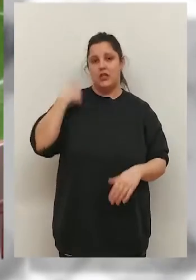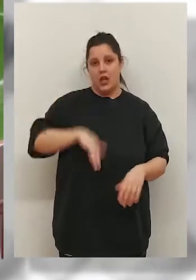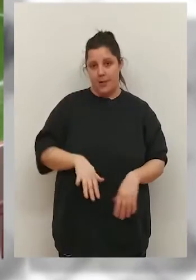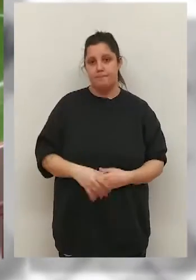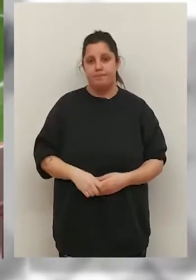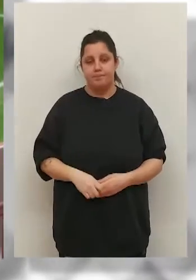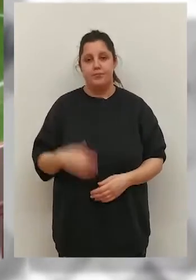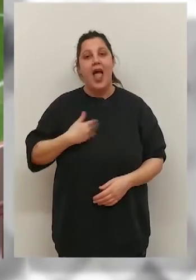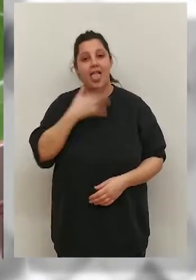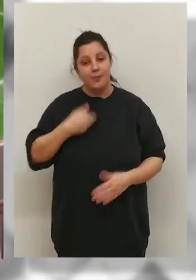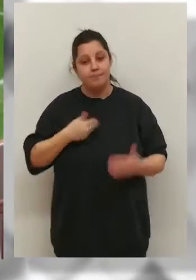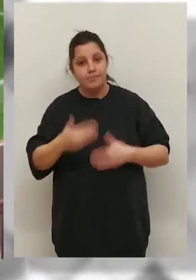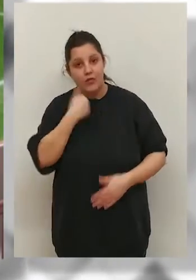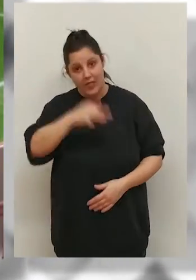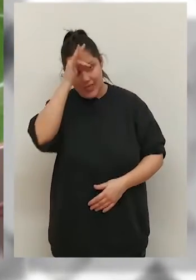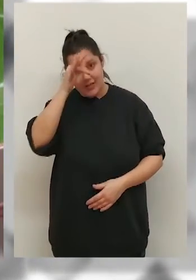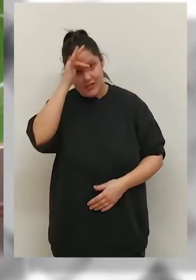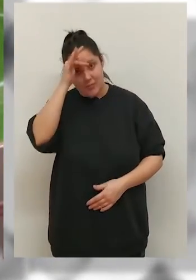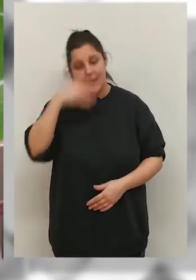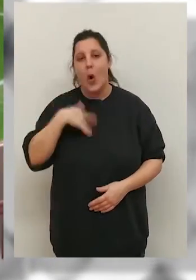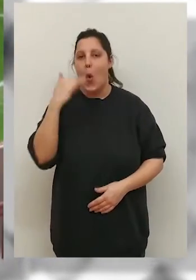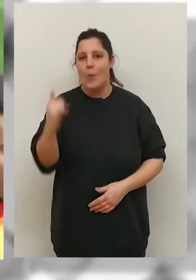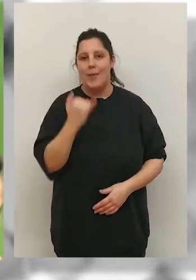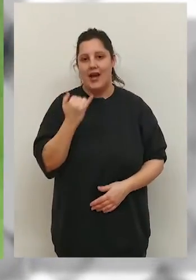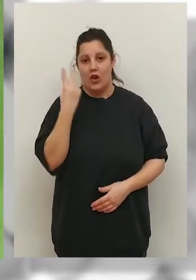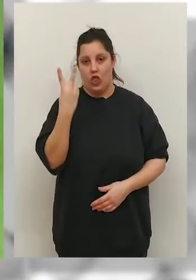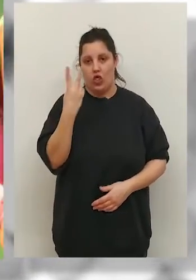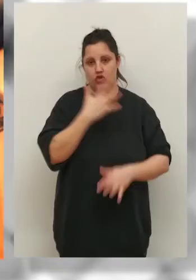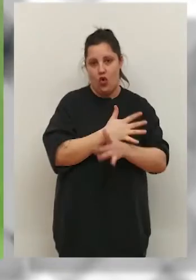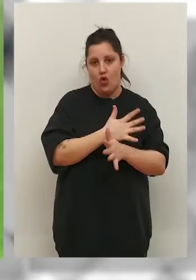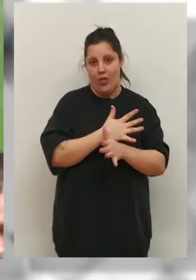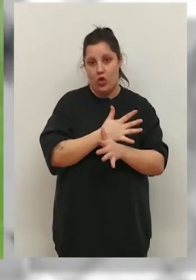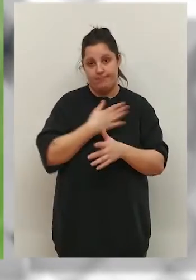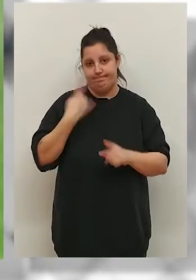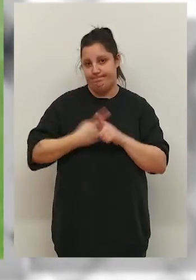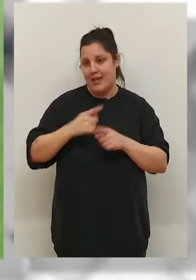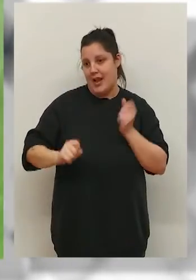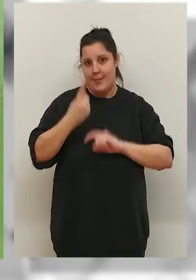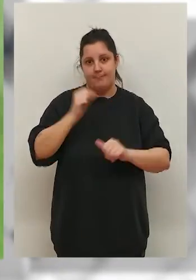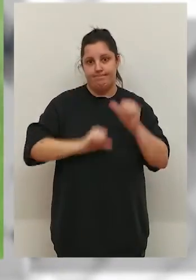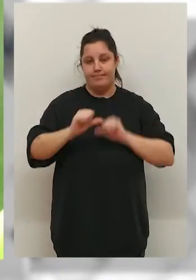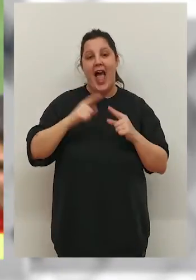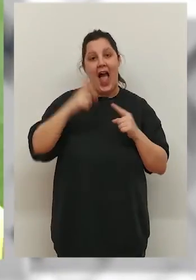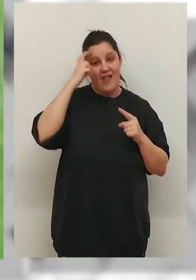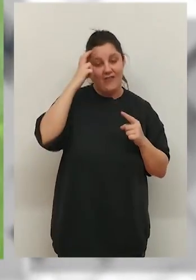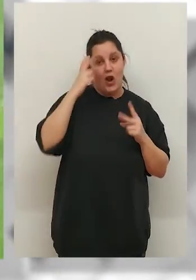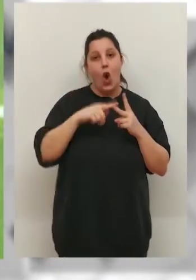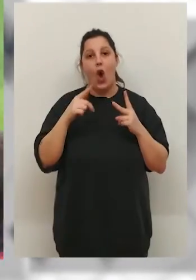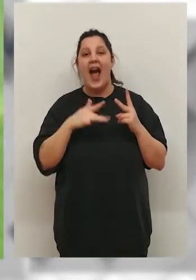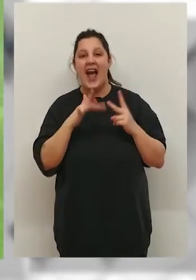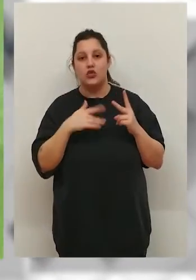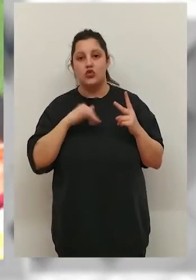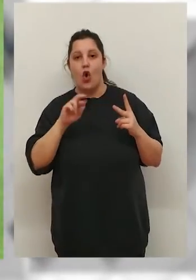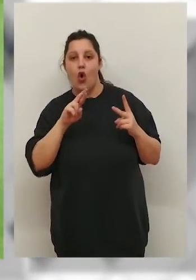hace más de tres meses. Además, este fin de semana, el técnico gaditano cuenta con las bajas de dos hombres que más ha utilizado en Liga,